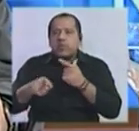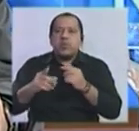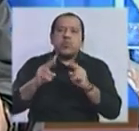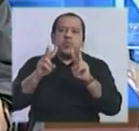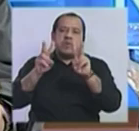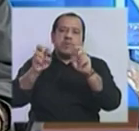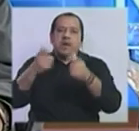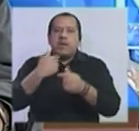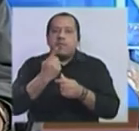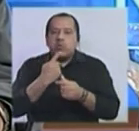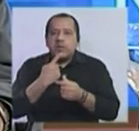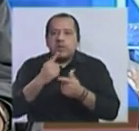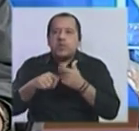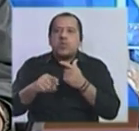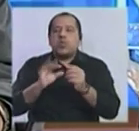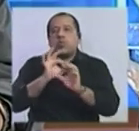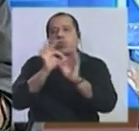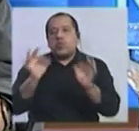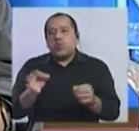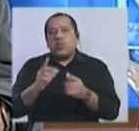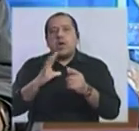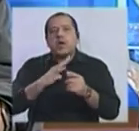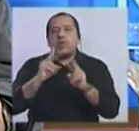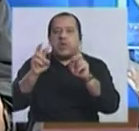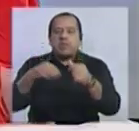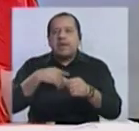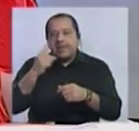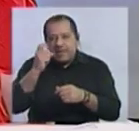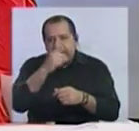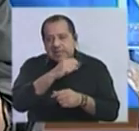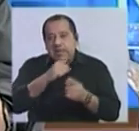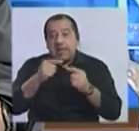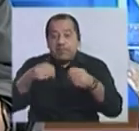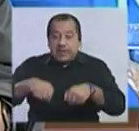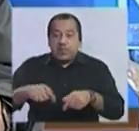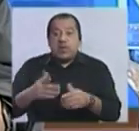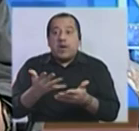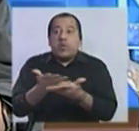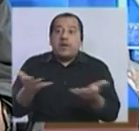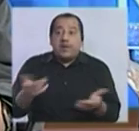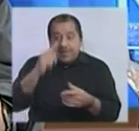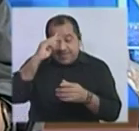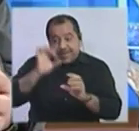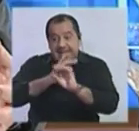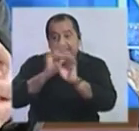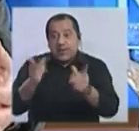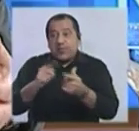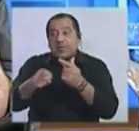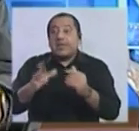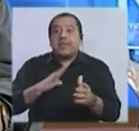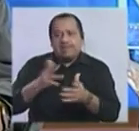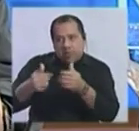política o está en un puesto más difícil de salir. En este caso era claro que estaban